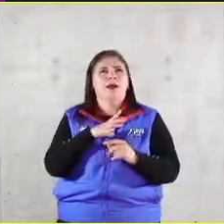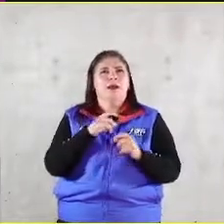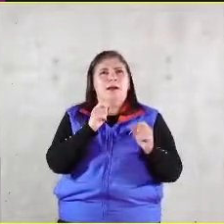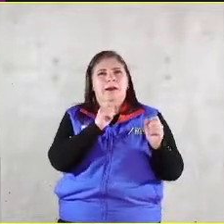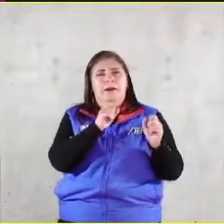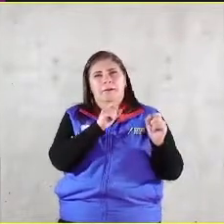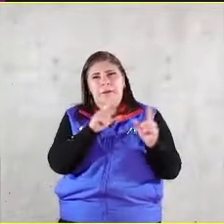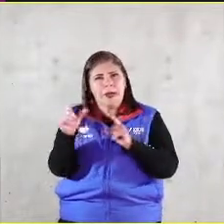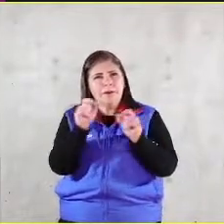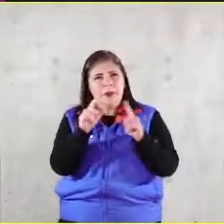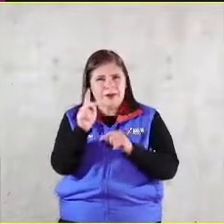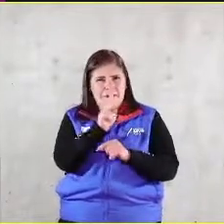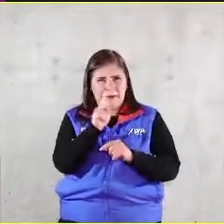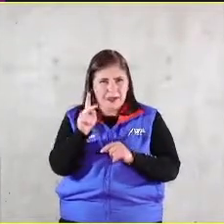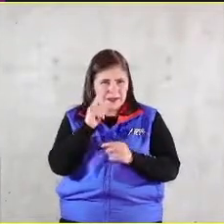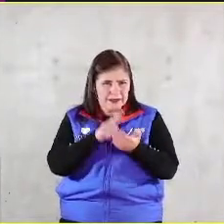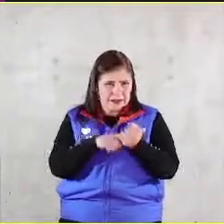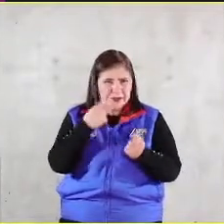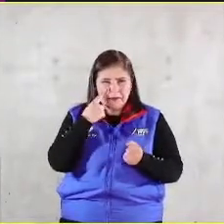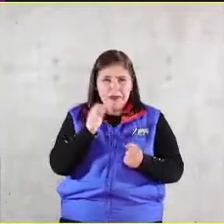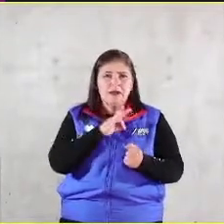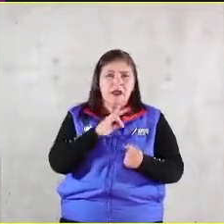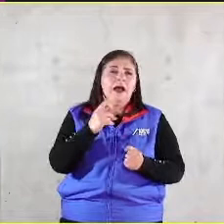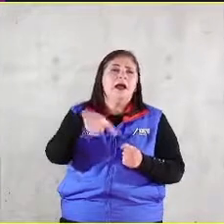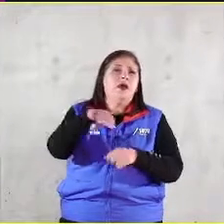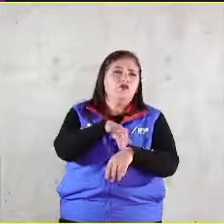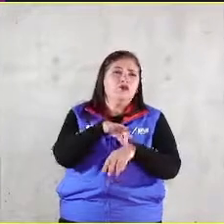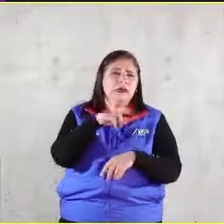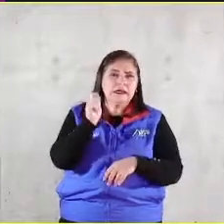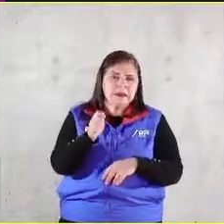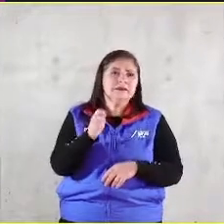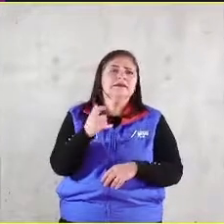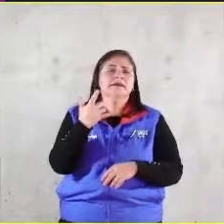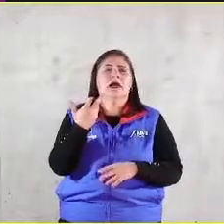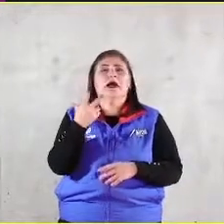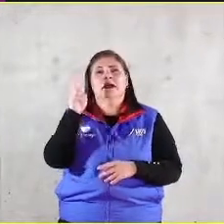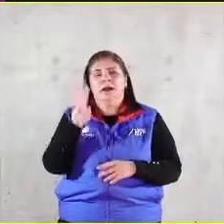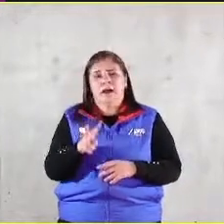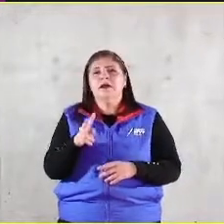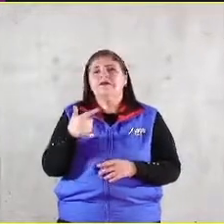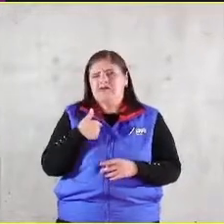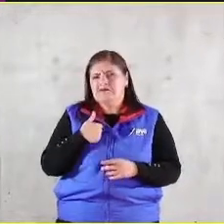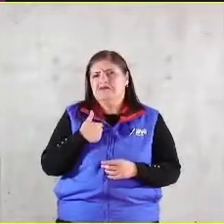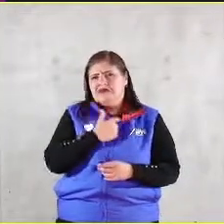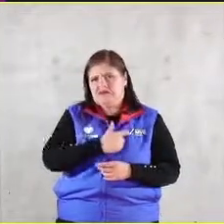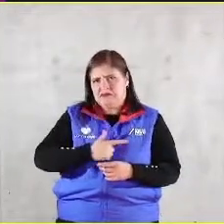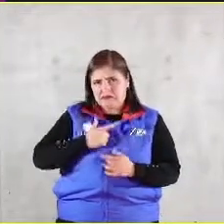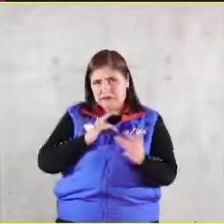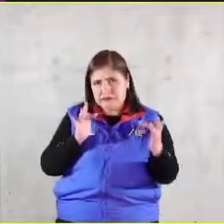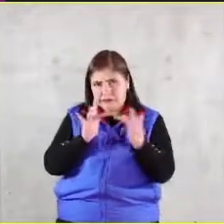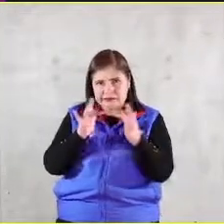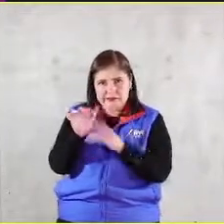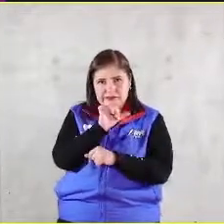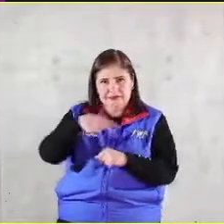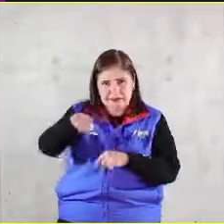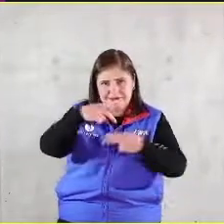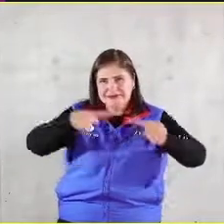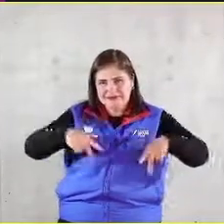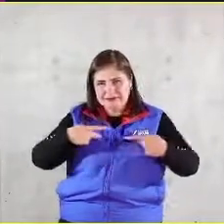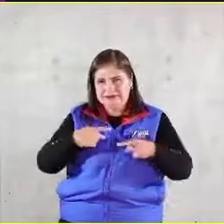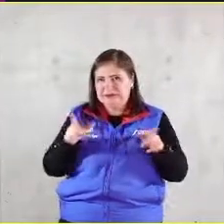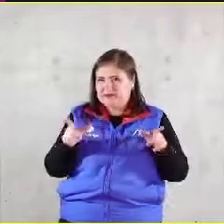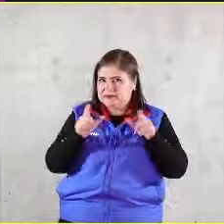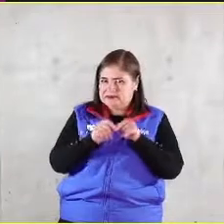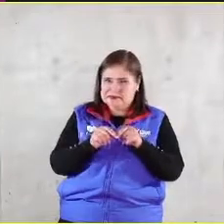aterrizar para su realidad cotidiana en fin pues yo estaré encantado de poder entrar en comunicación con ustedes pues hasta ahí la